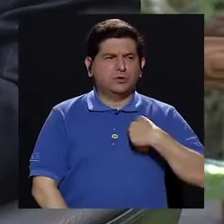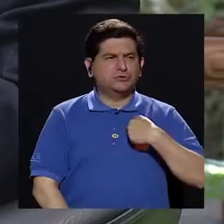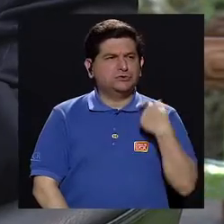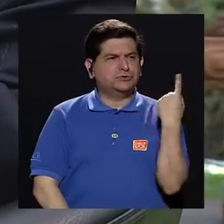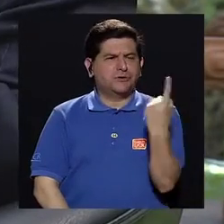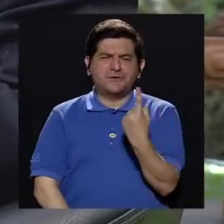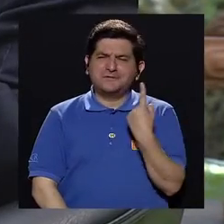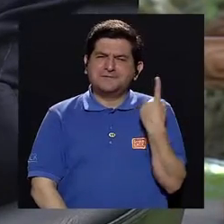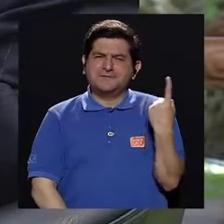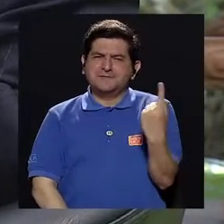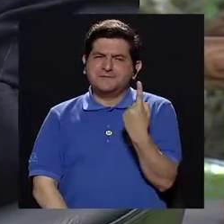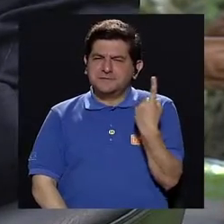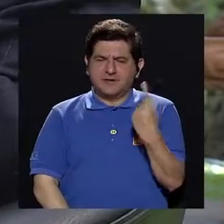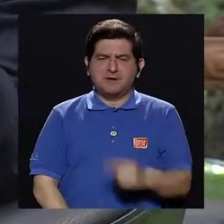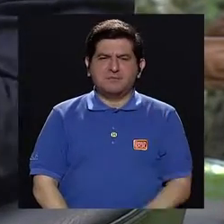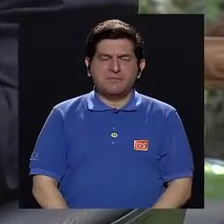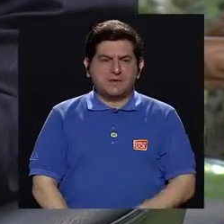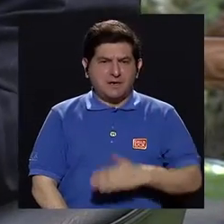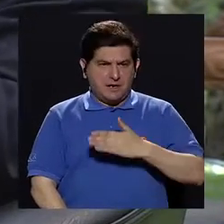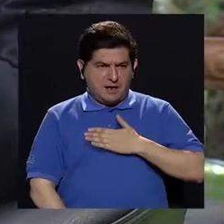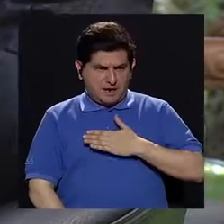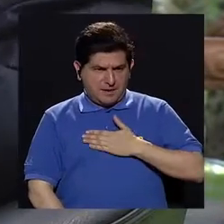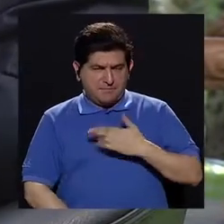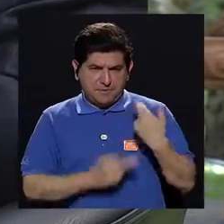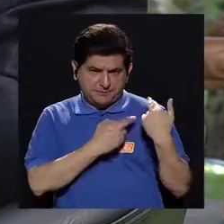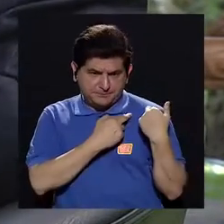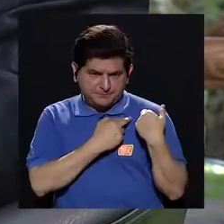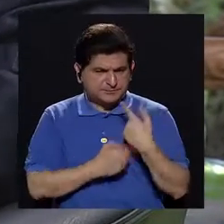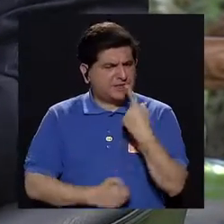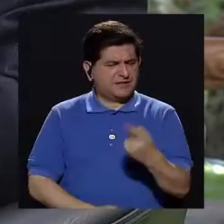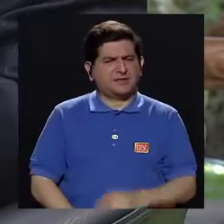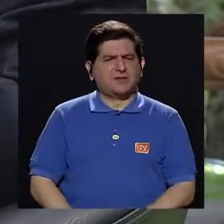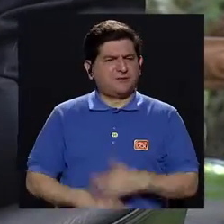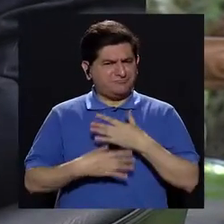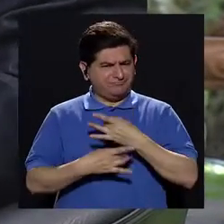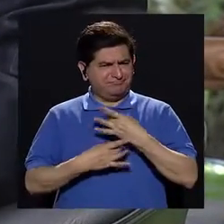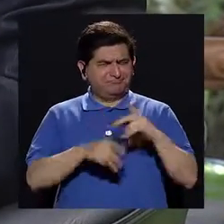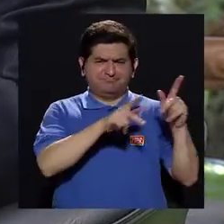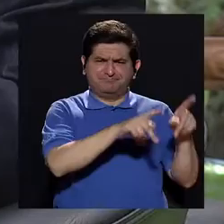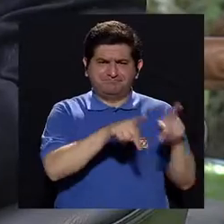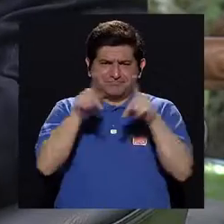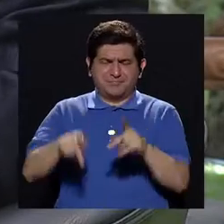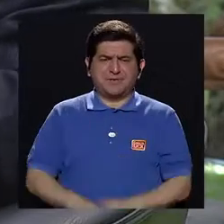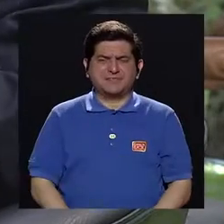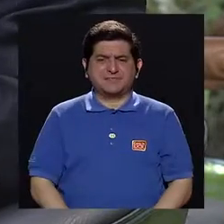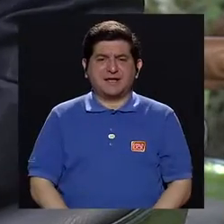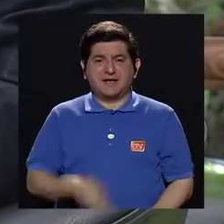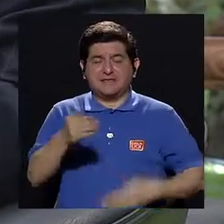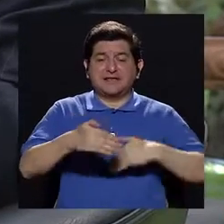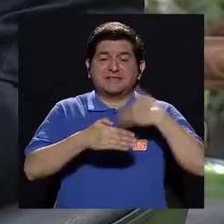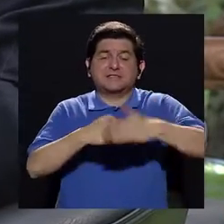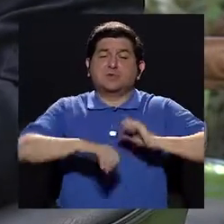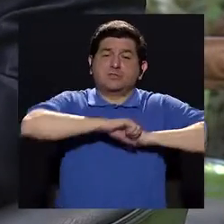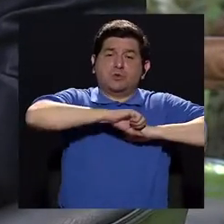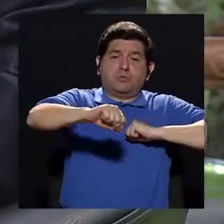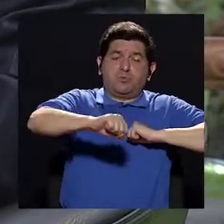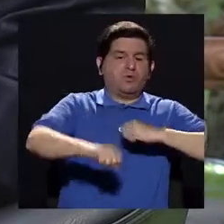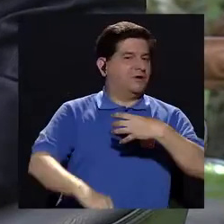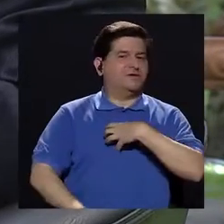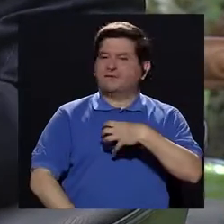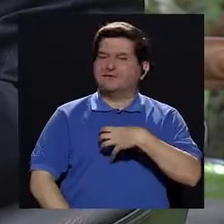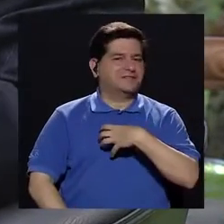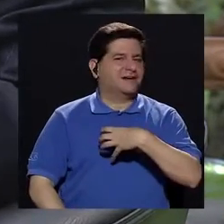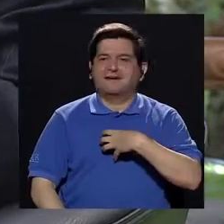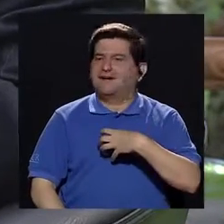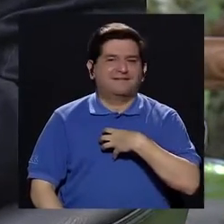Yo siempre, cuando me toca, les digo que qué curioso, los pacientes post-infartados nunca se